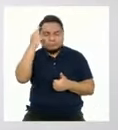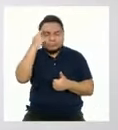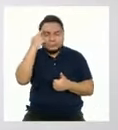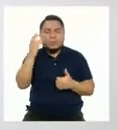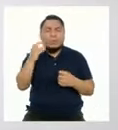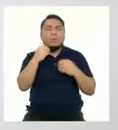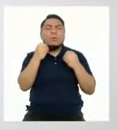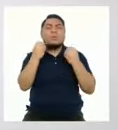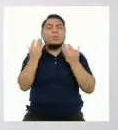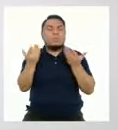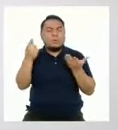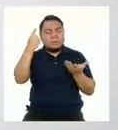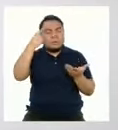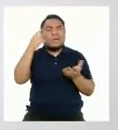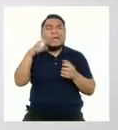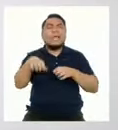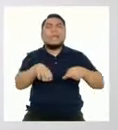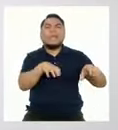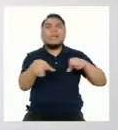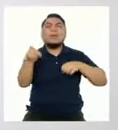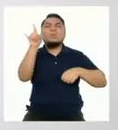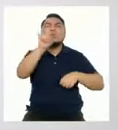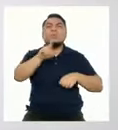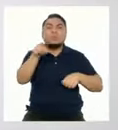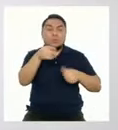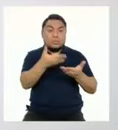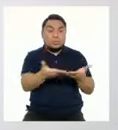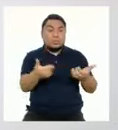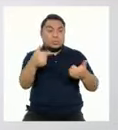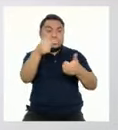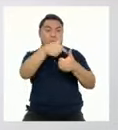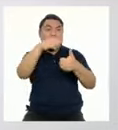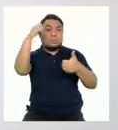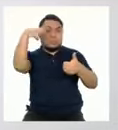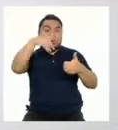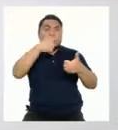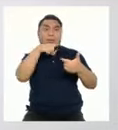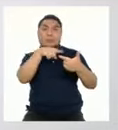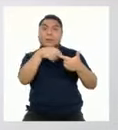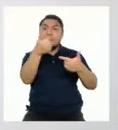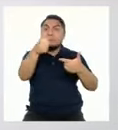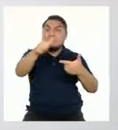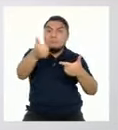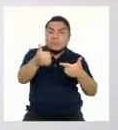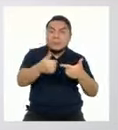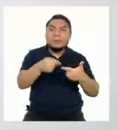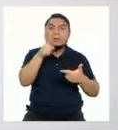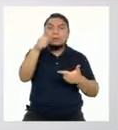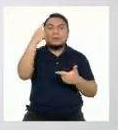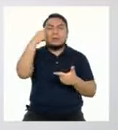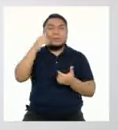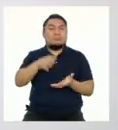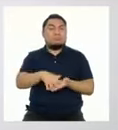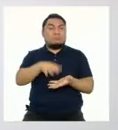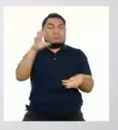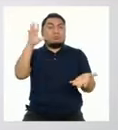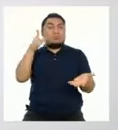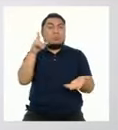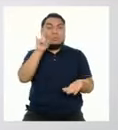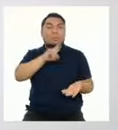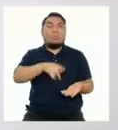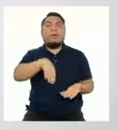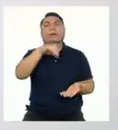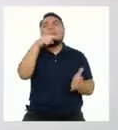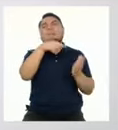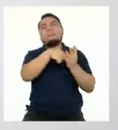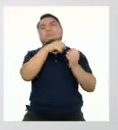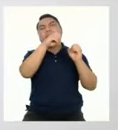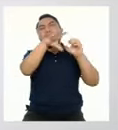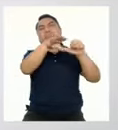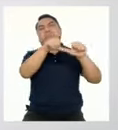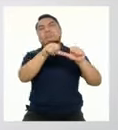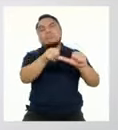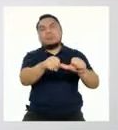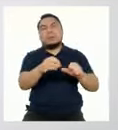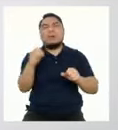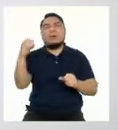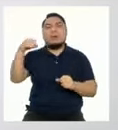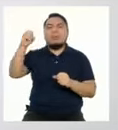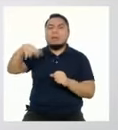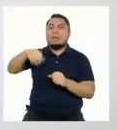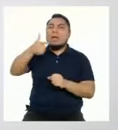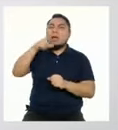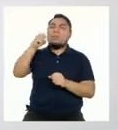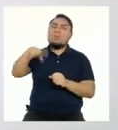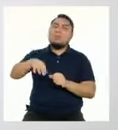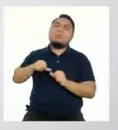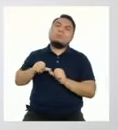sobre cómo estamos haciendo uso de esos recursos. ¿Los usamos de manera excesiva? ¿Derrochamos y